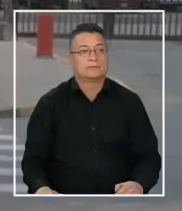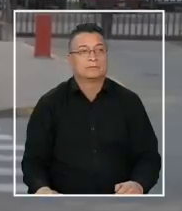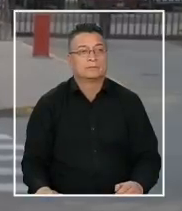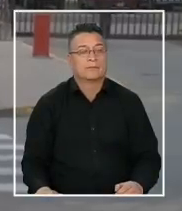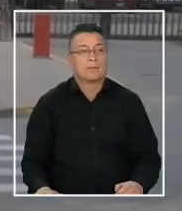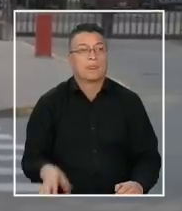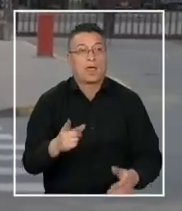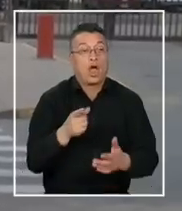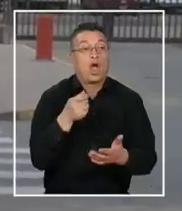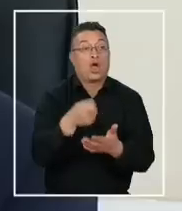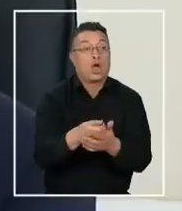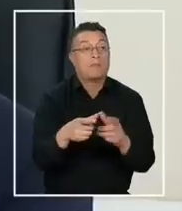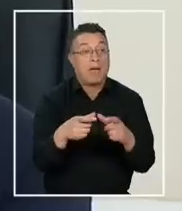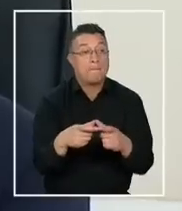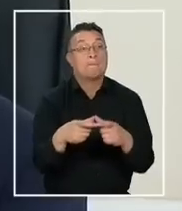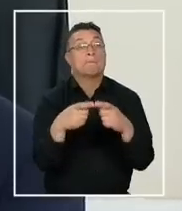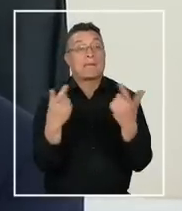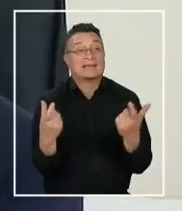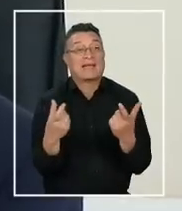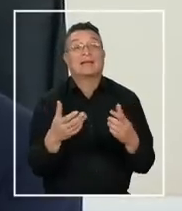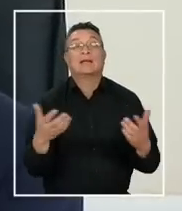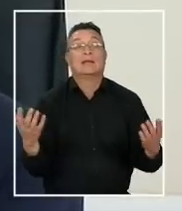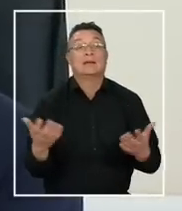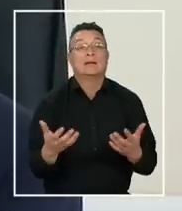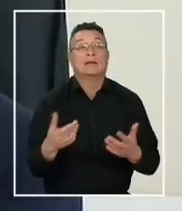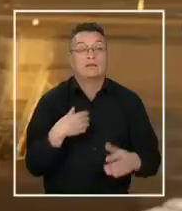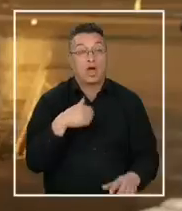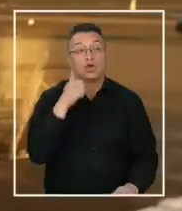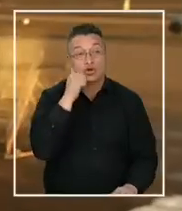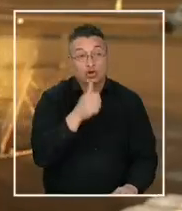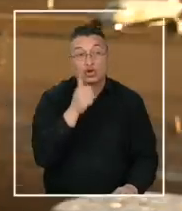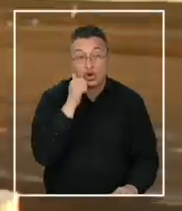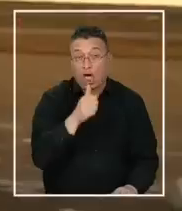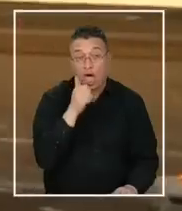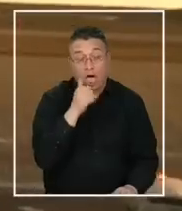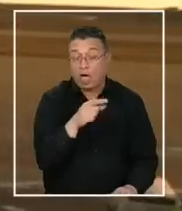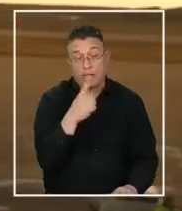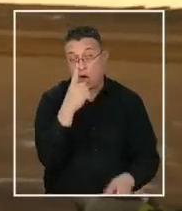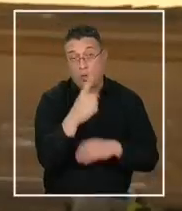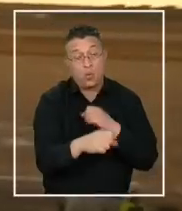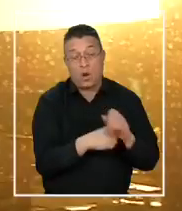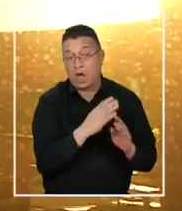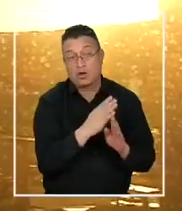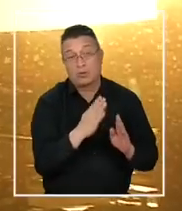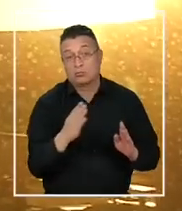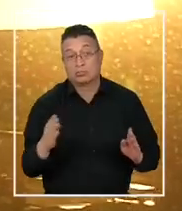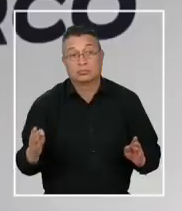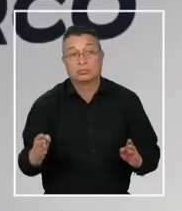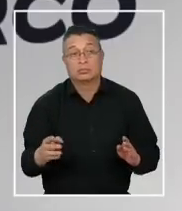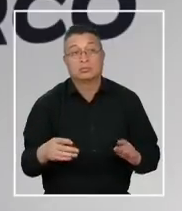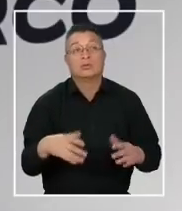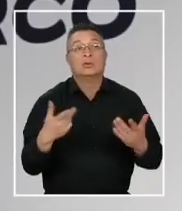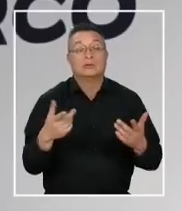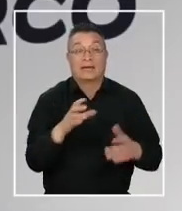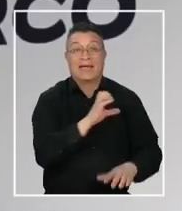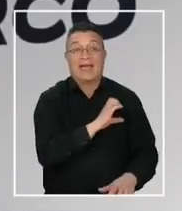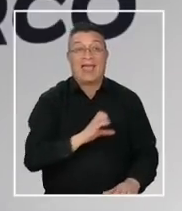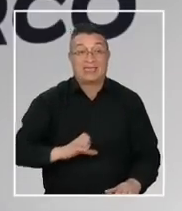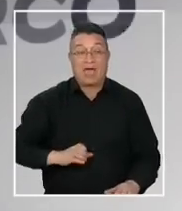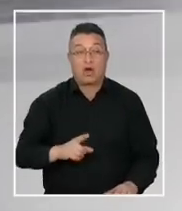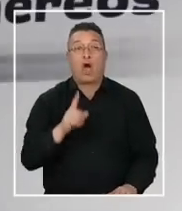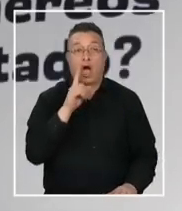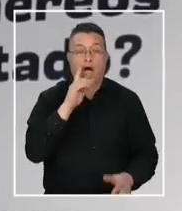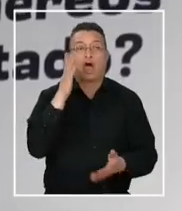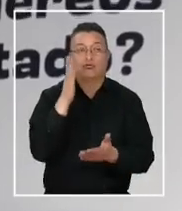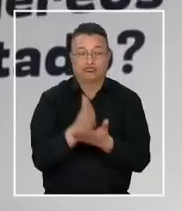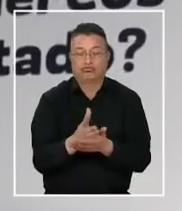Las compras de pasajes se conservan prácticamente todos los días hábiles en el año. El Estado posee un mecanismo para